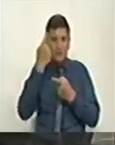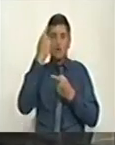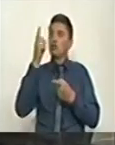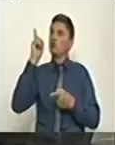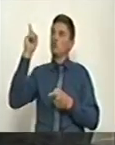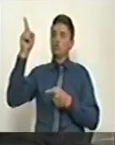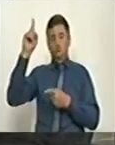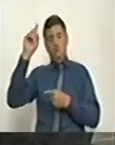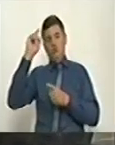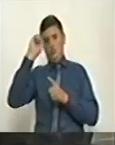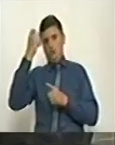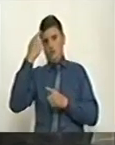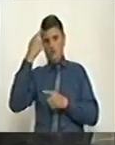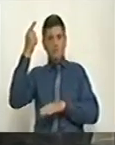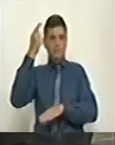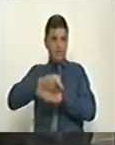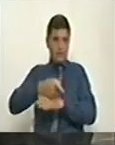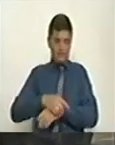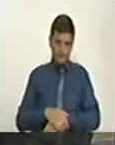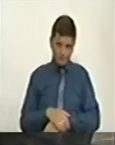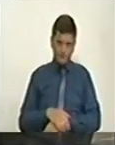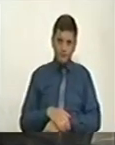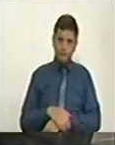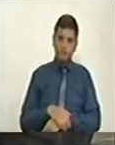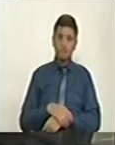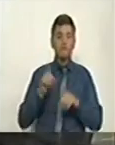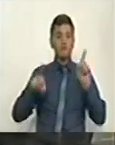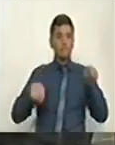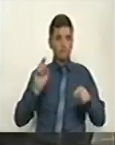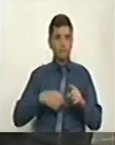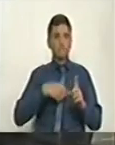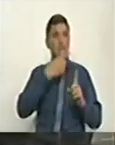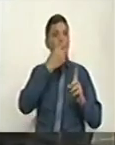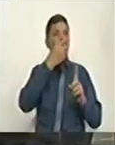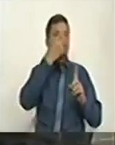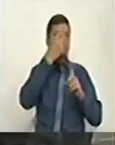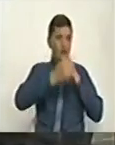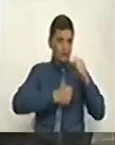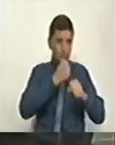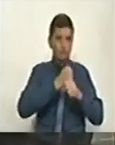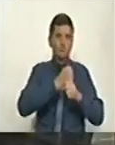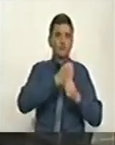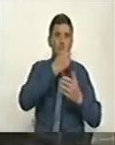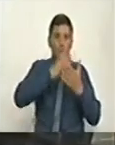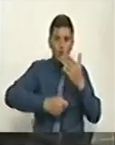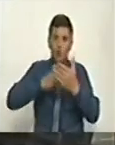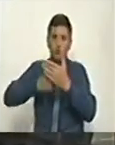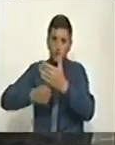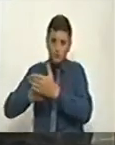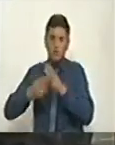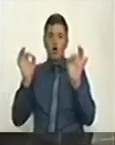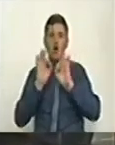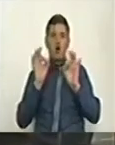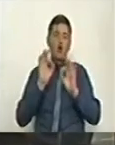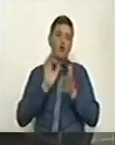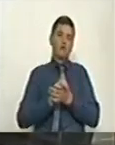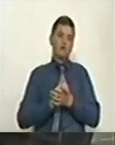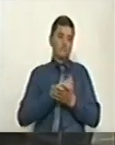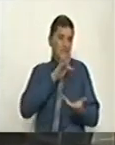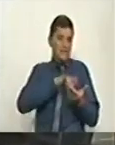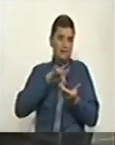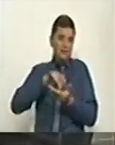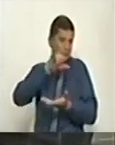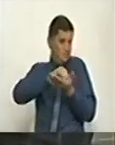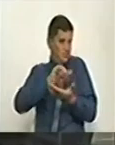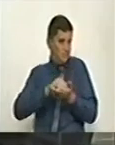adelante, las que ordenen participaciones en las rentas nacionales o transferencias de las mismas, las que autorizan